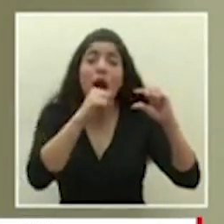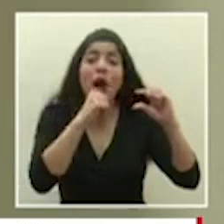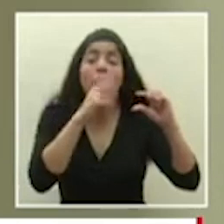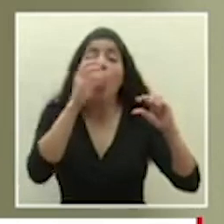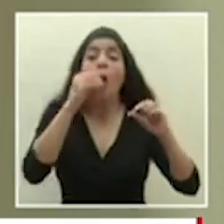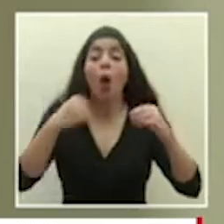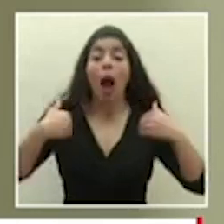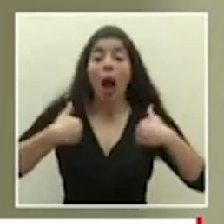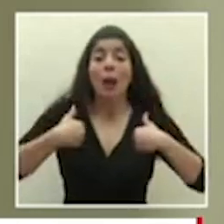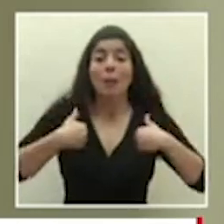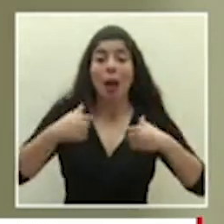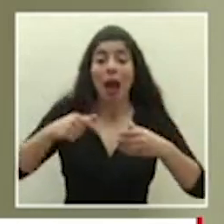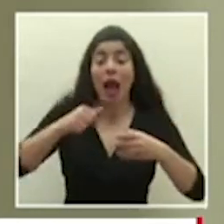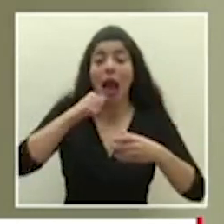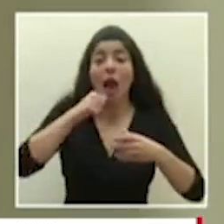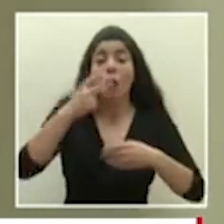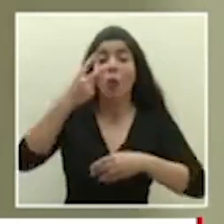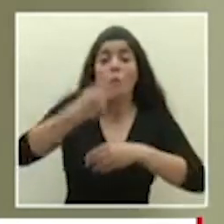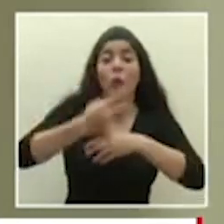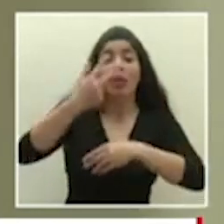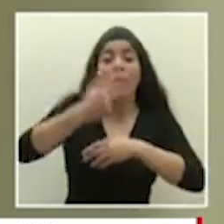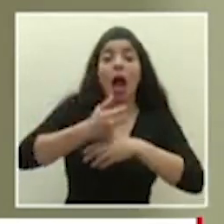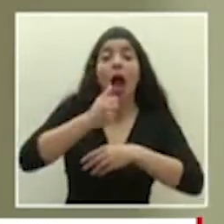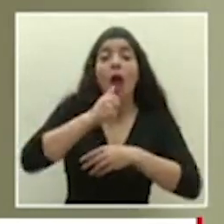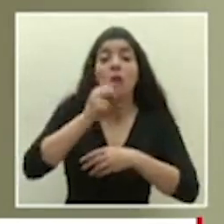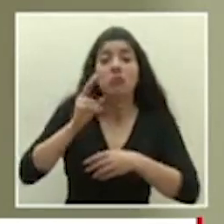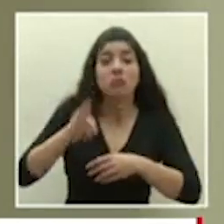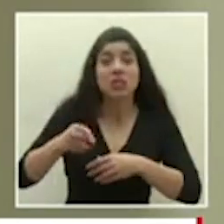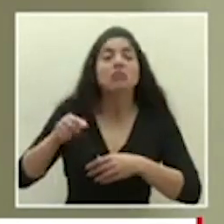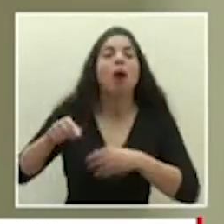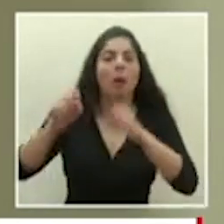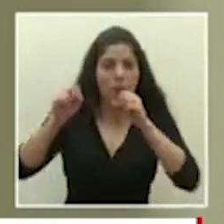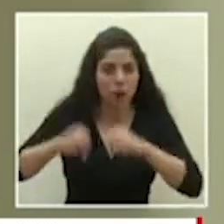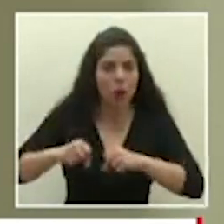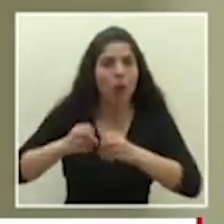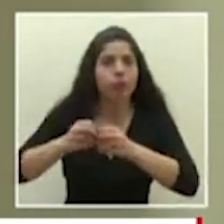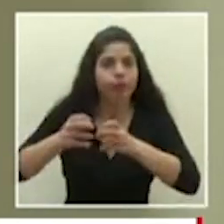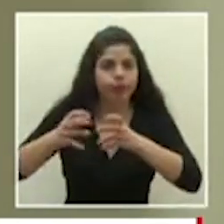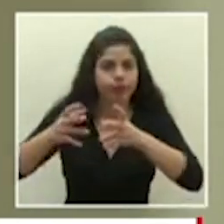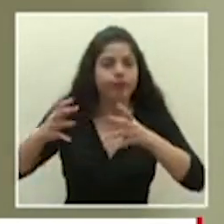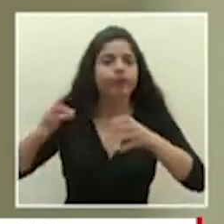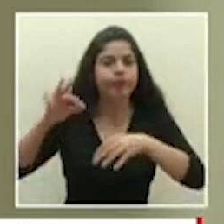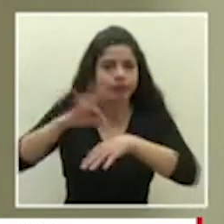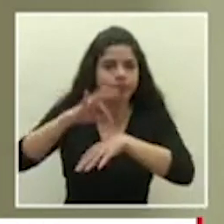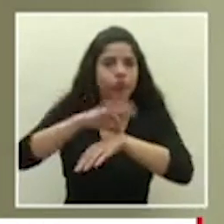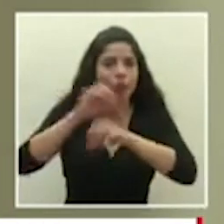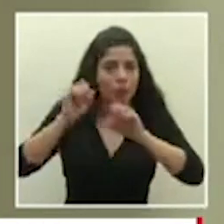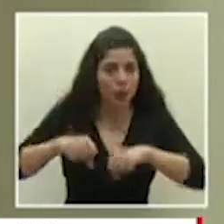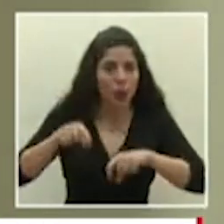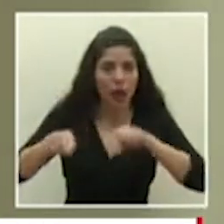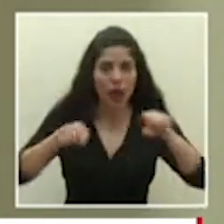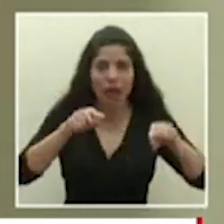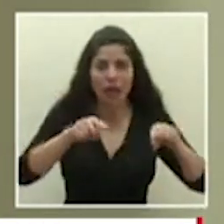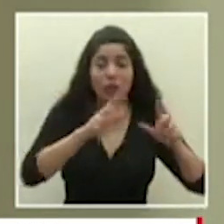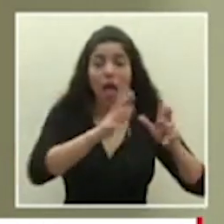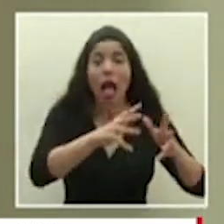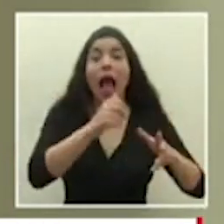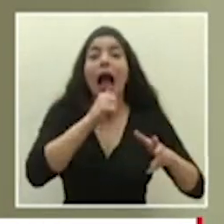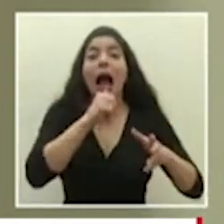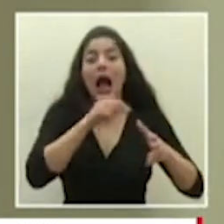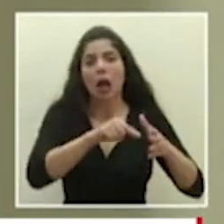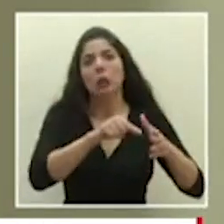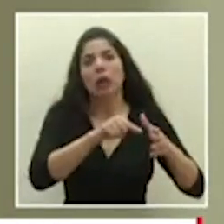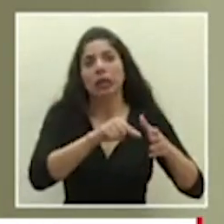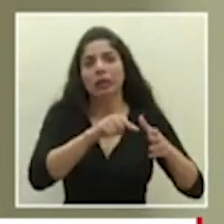mascotas y los dejamos ahí dos o tres días con la misma agua ahí se puede multiplicar el ADS a yipti así que hago ese llamado